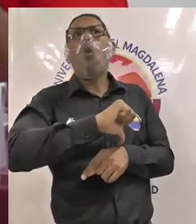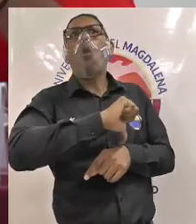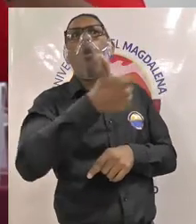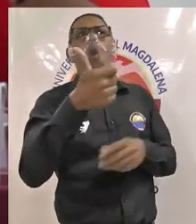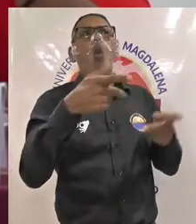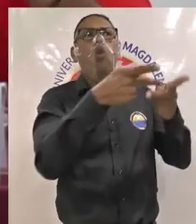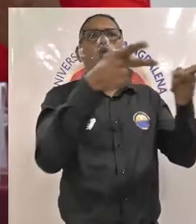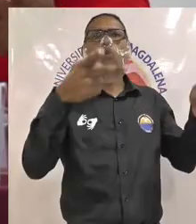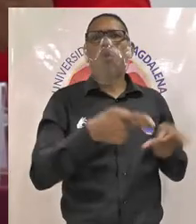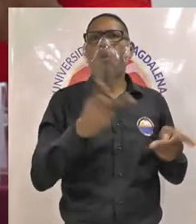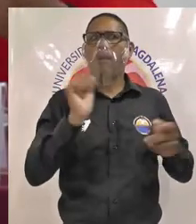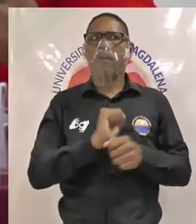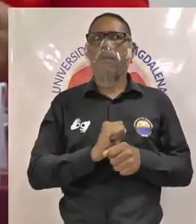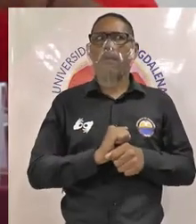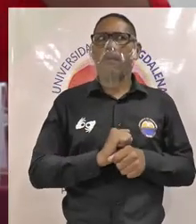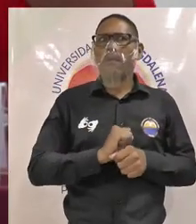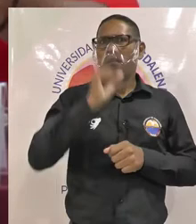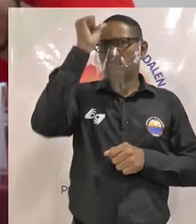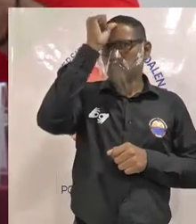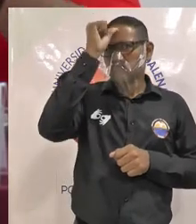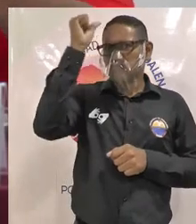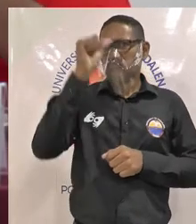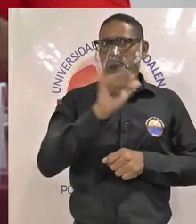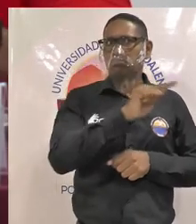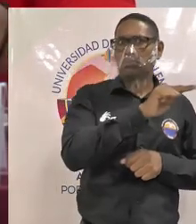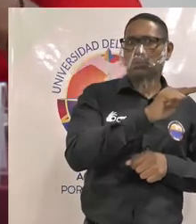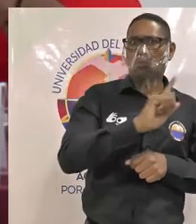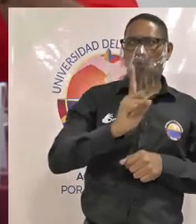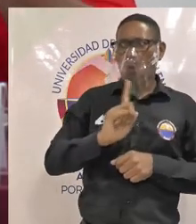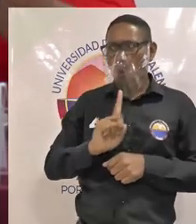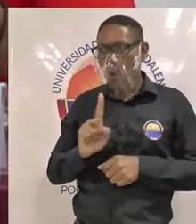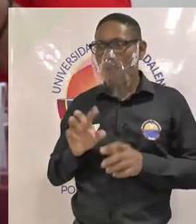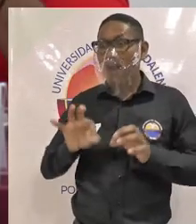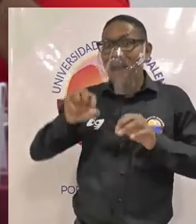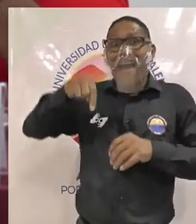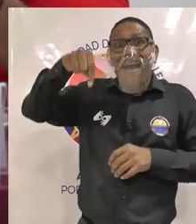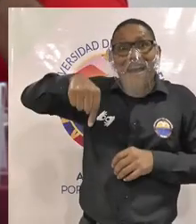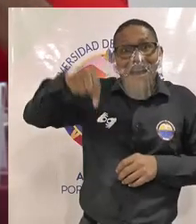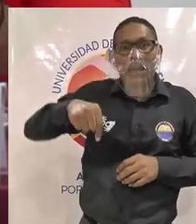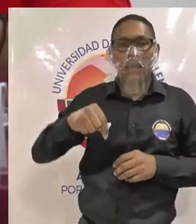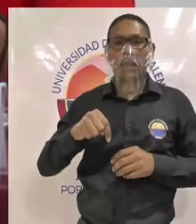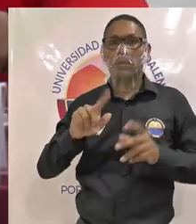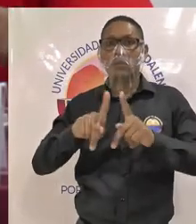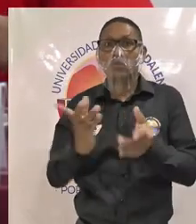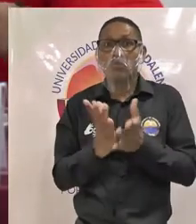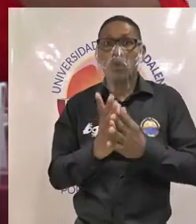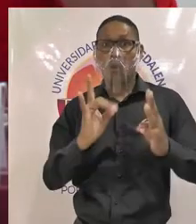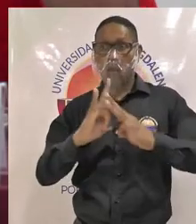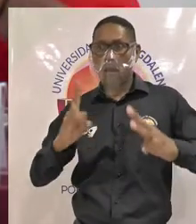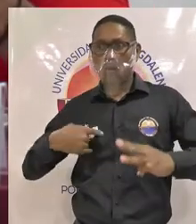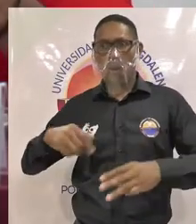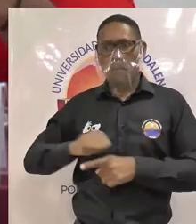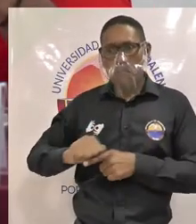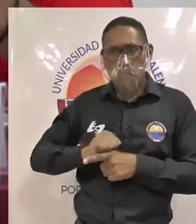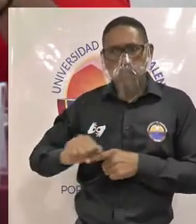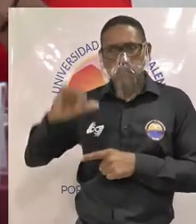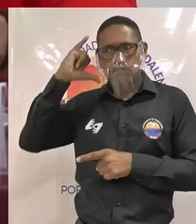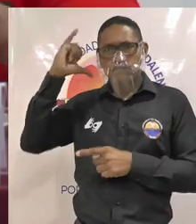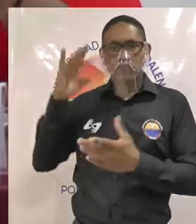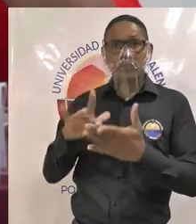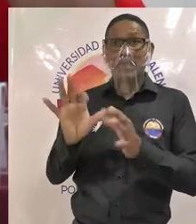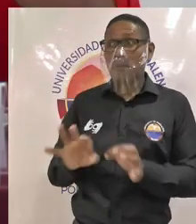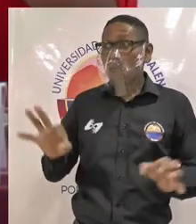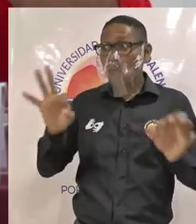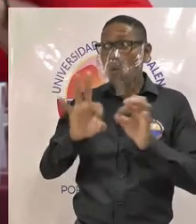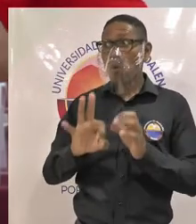como muchas veces les sucede sino que ejercen su profesión con los estudiantes de la universidad del Magdalena entendiendo la importancia de la salud mental